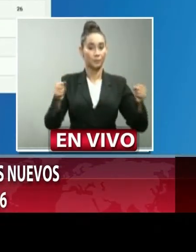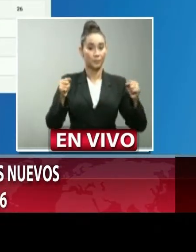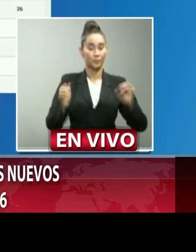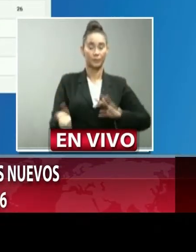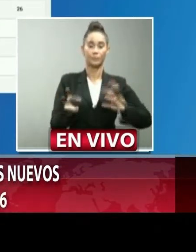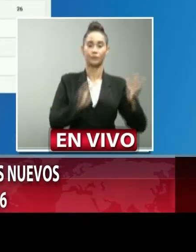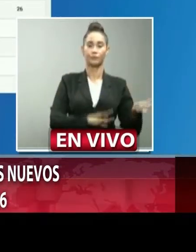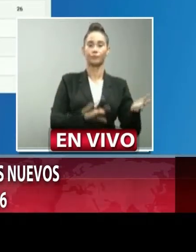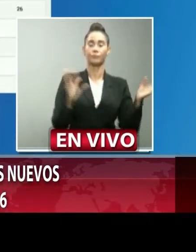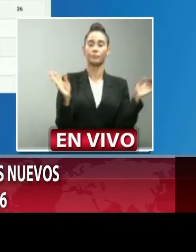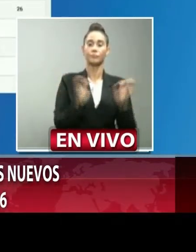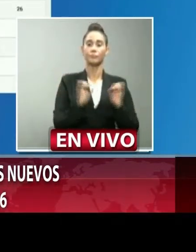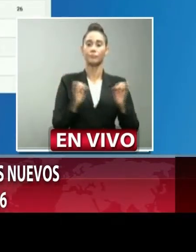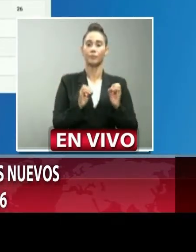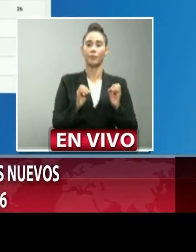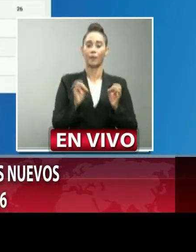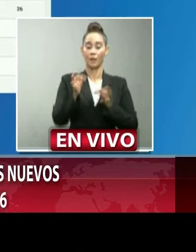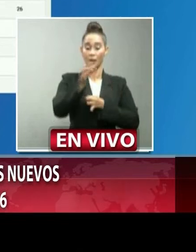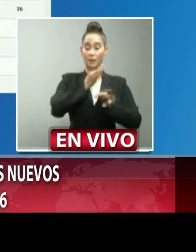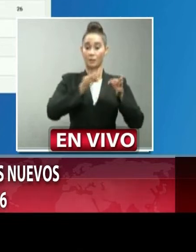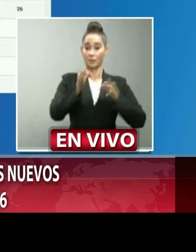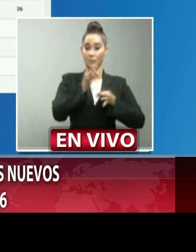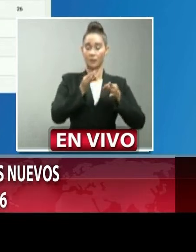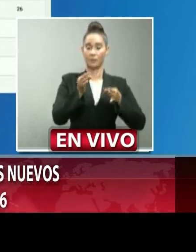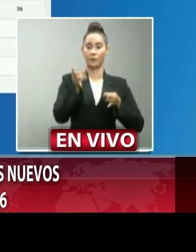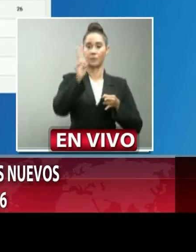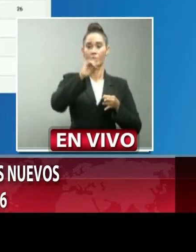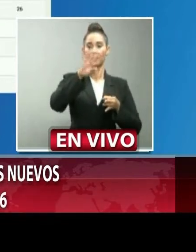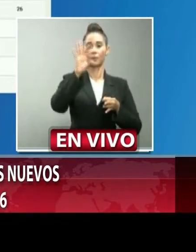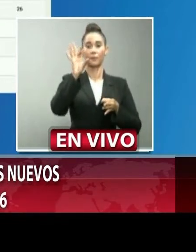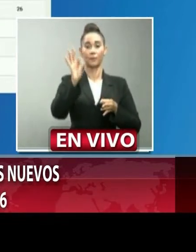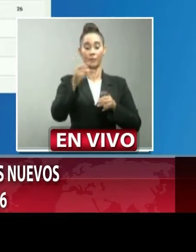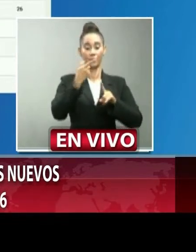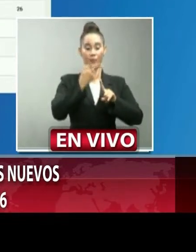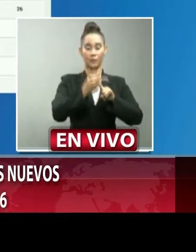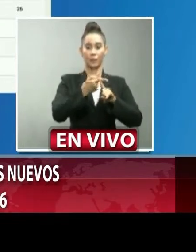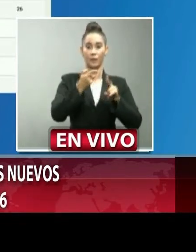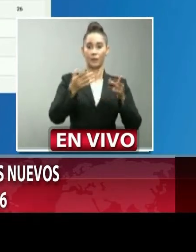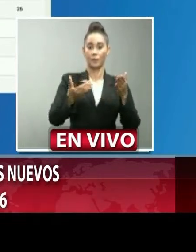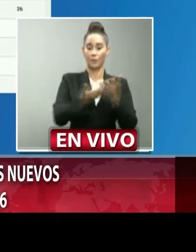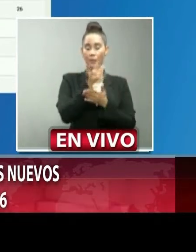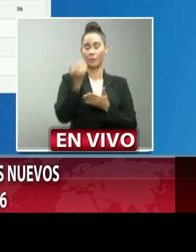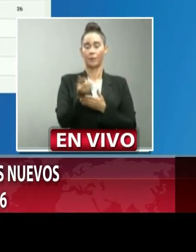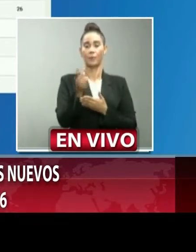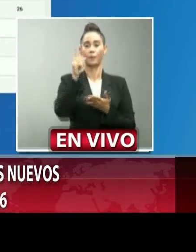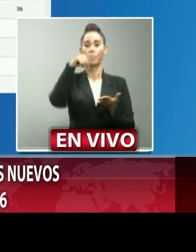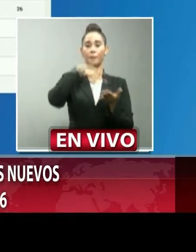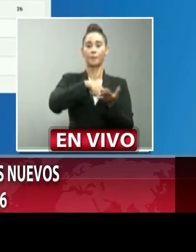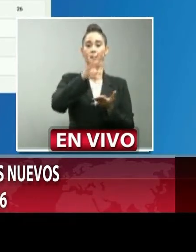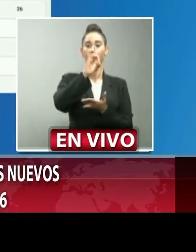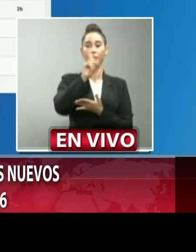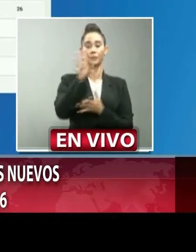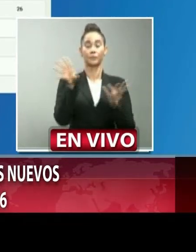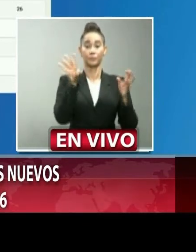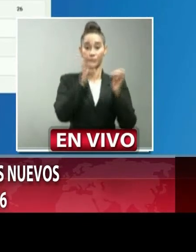fallecimiento Duarte 29 casos 1.081 acumulados